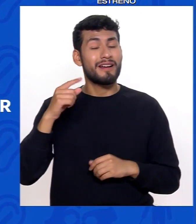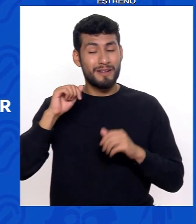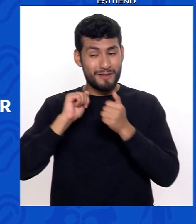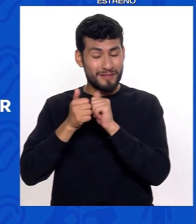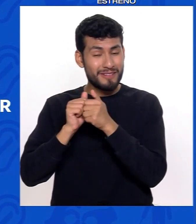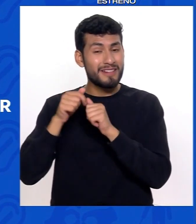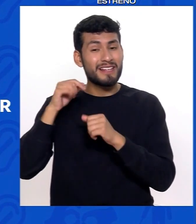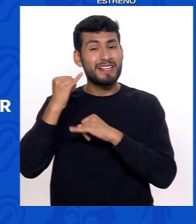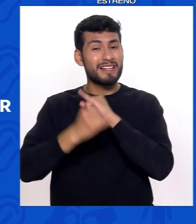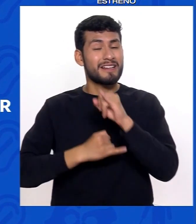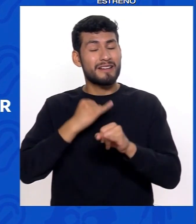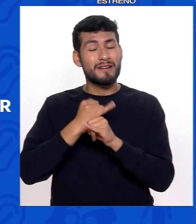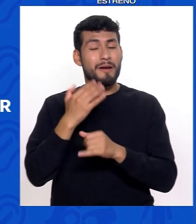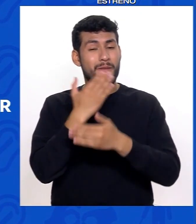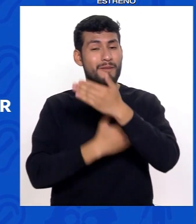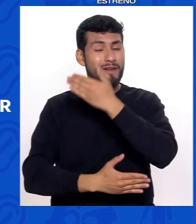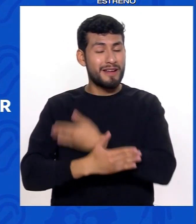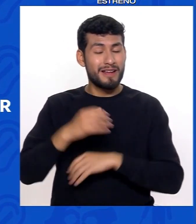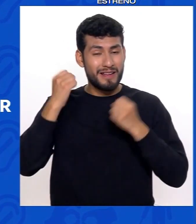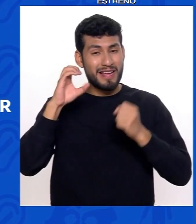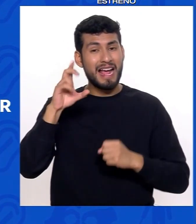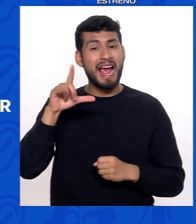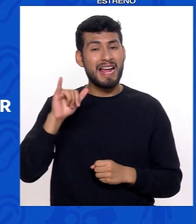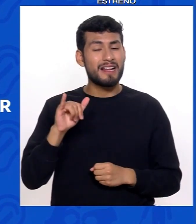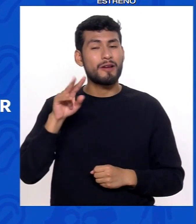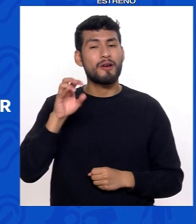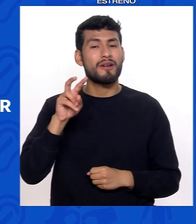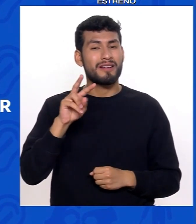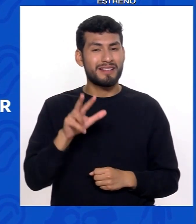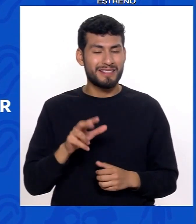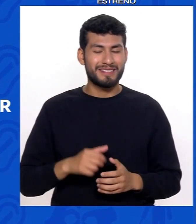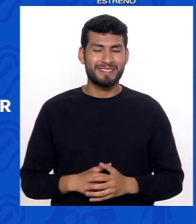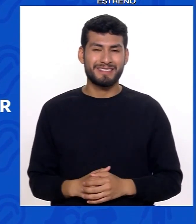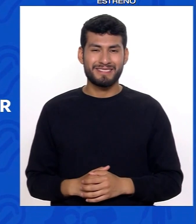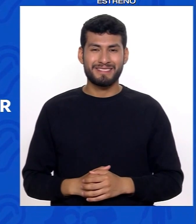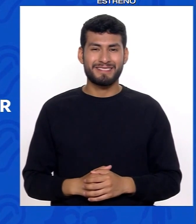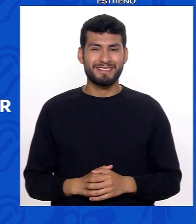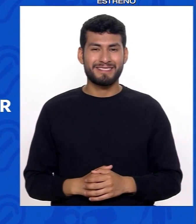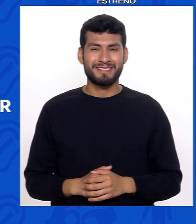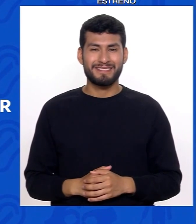el primer mitin internacional de Paratletismo Cali 2023.